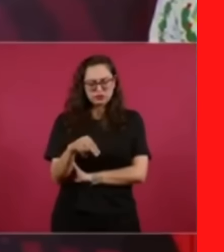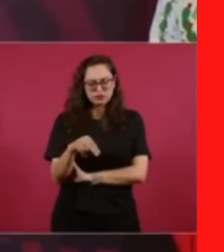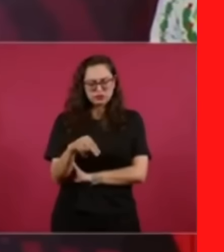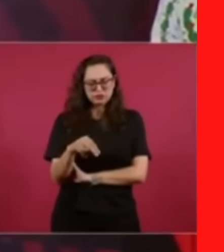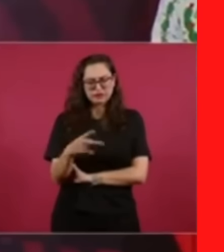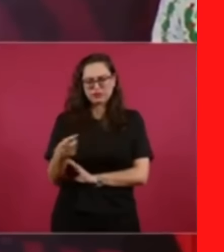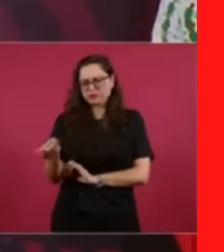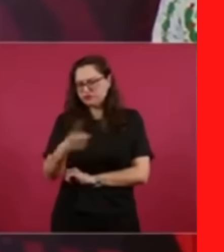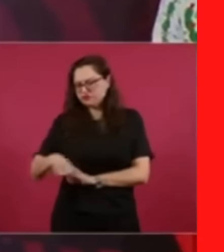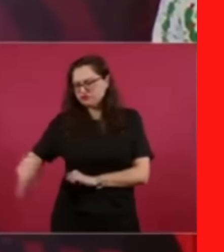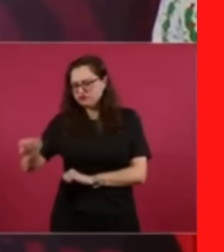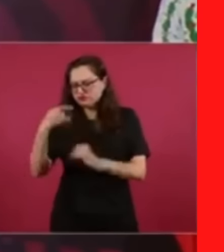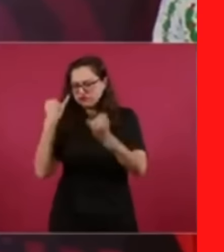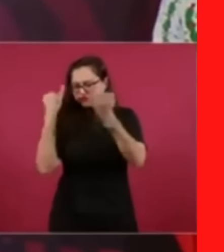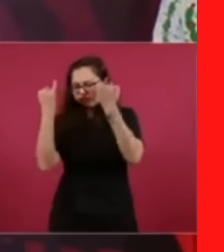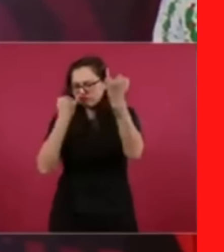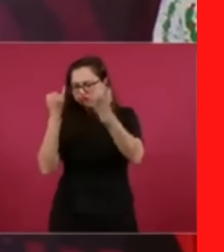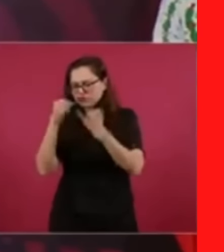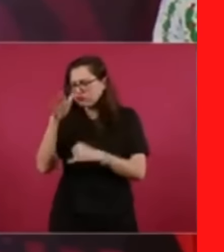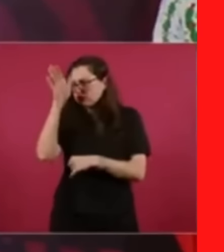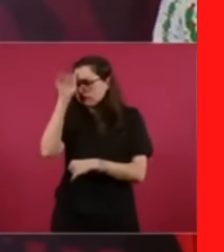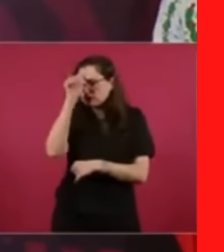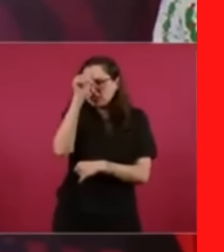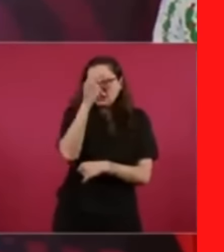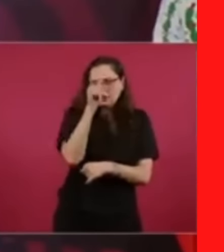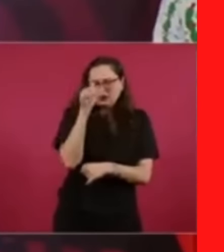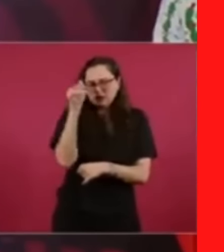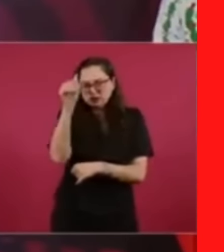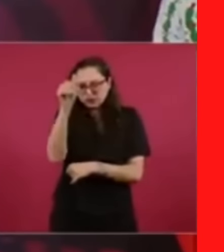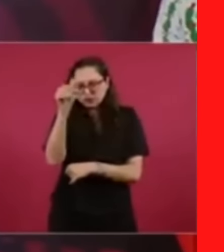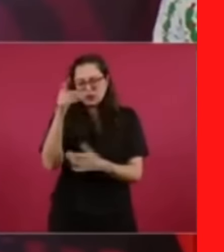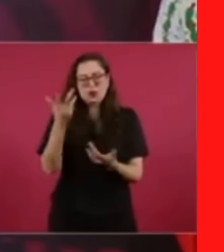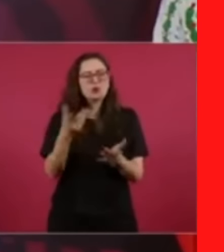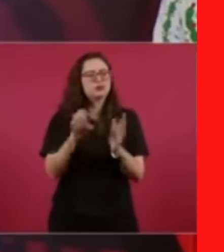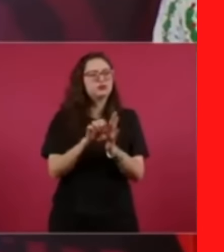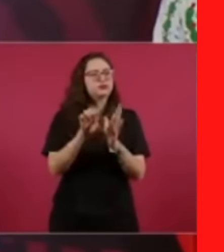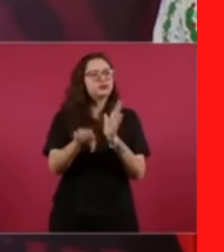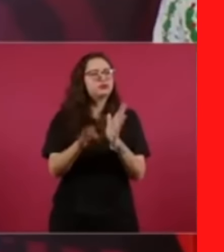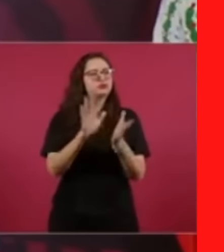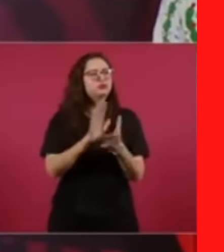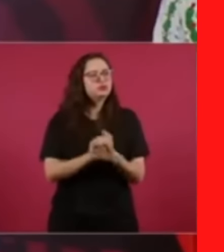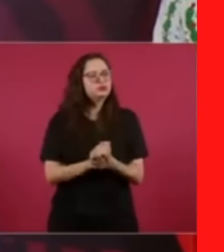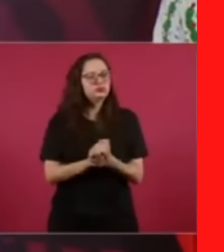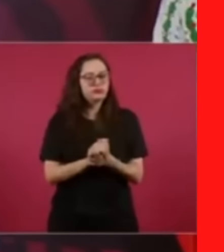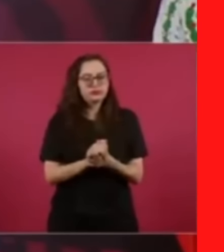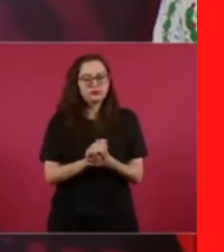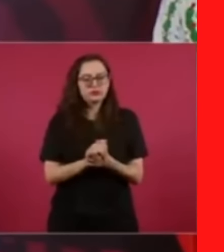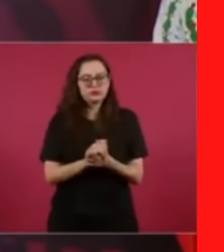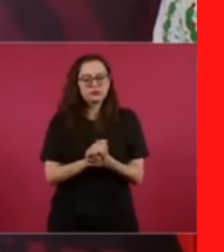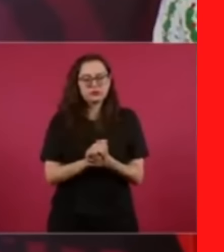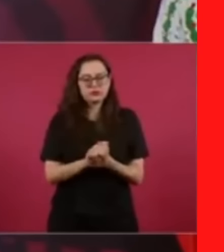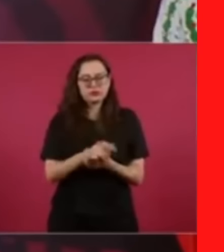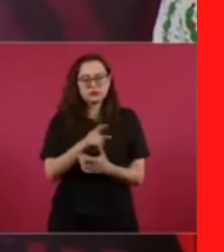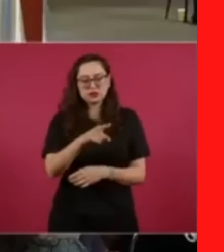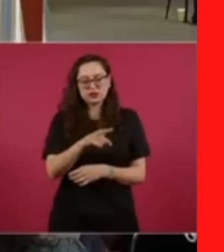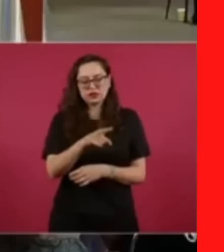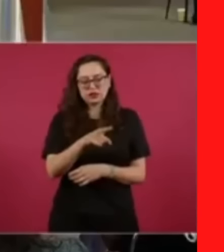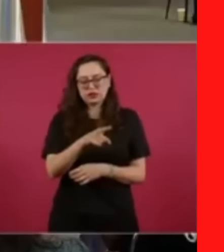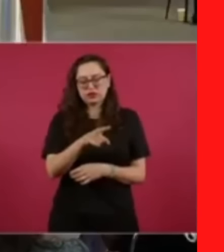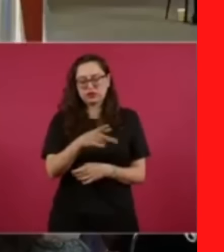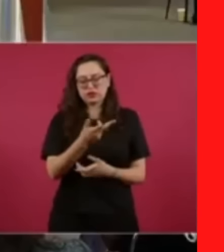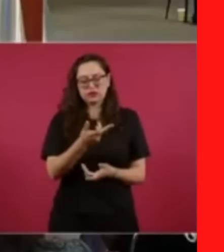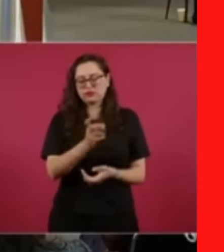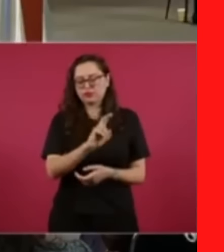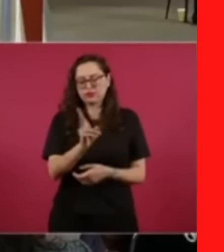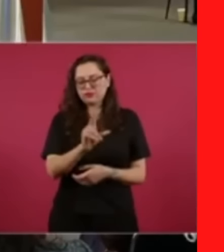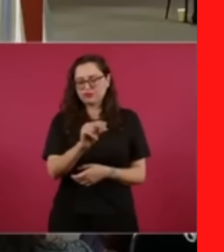Los compositores a veces para… no, ese es cuando repiten,